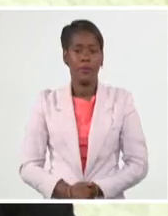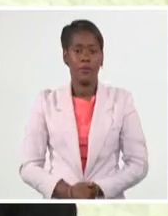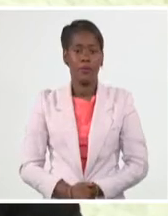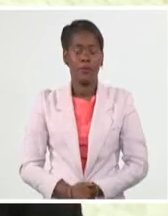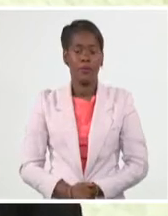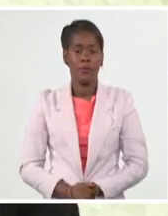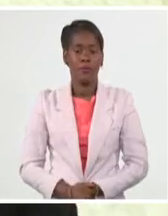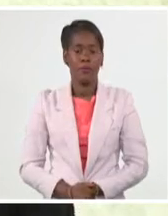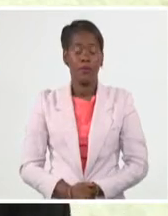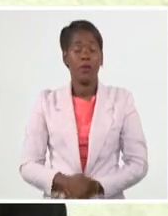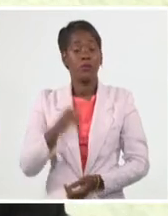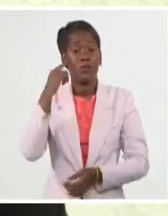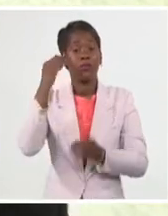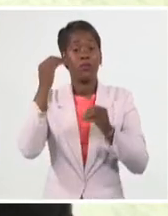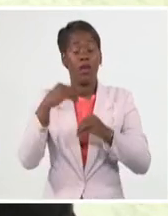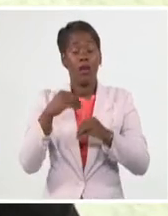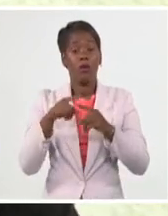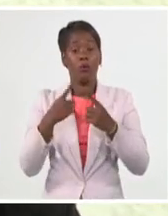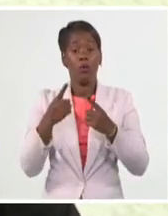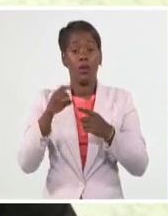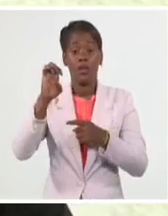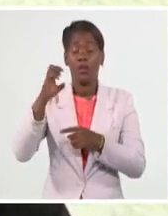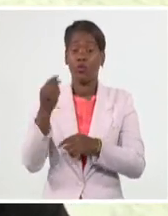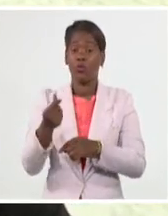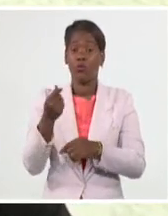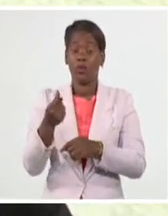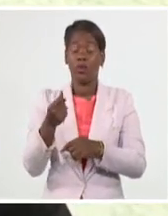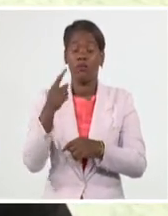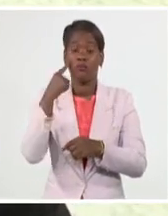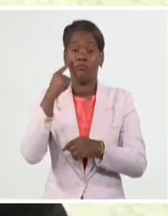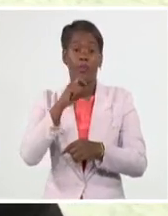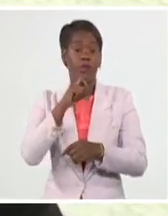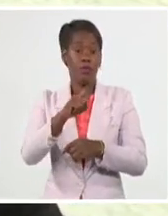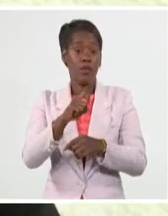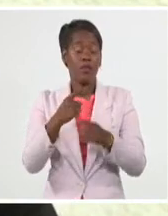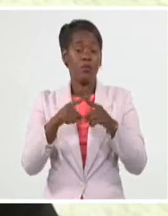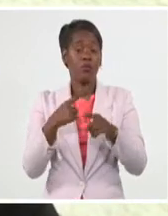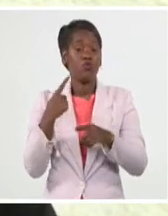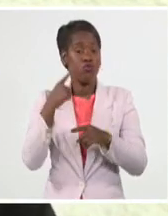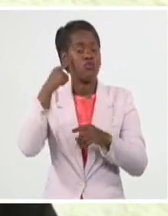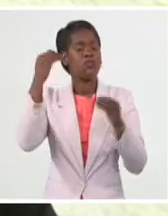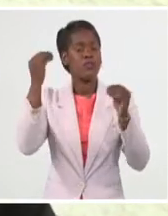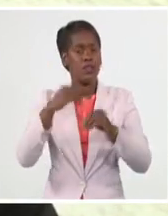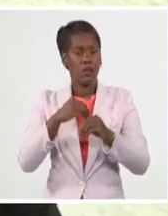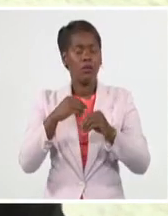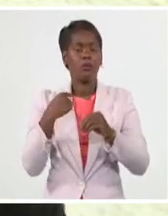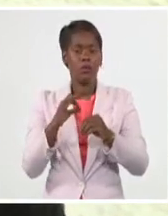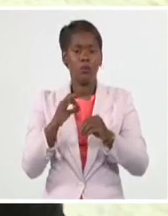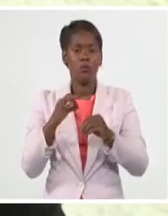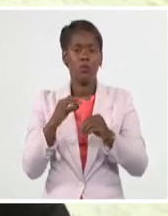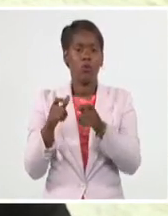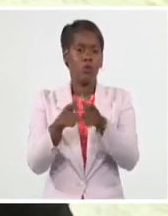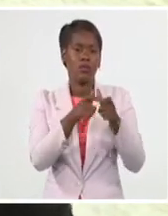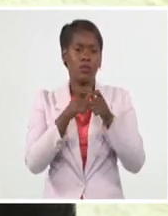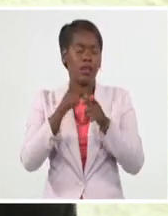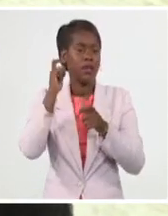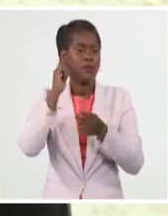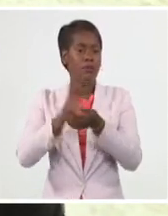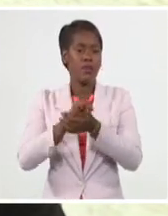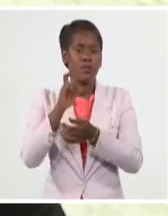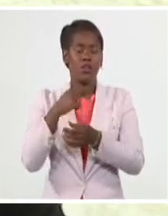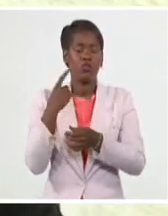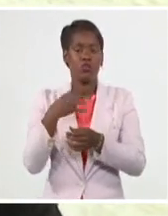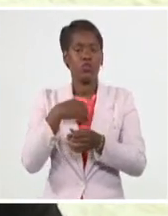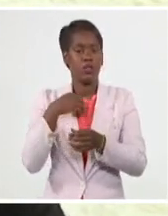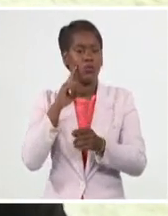batalla económica es una de las batallas importantes y eso no le es ajeno a la Federación, hemos visto también cómo se puede incorporar más el enfoque de